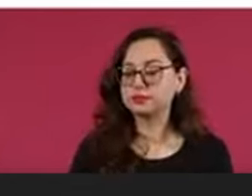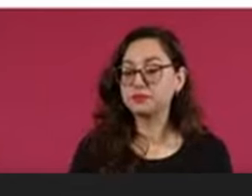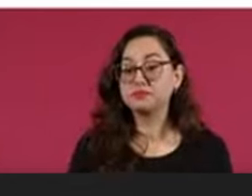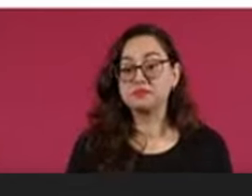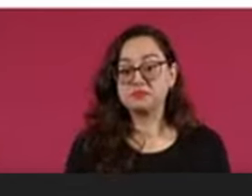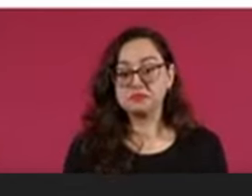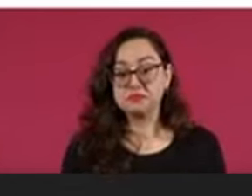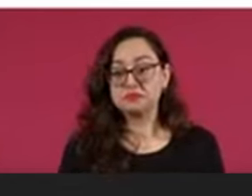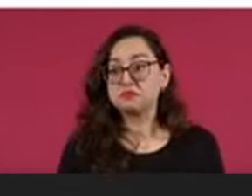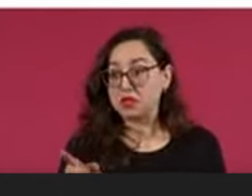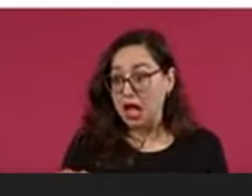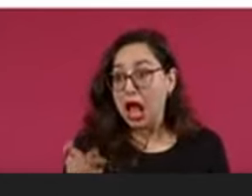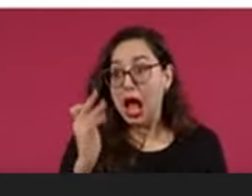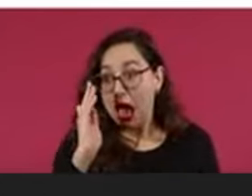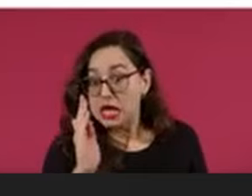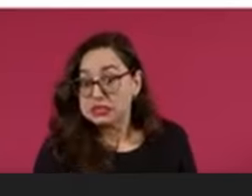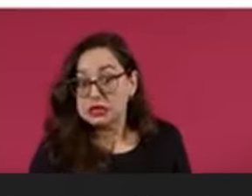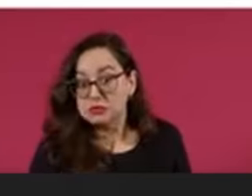ninguna movilización.